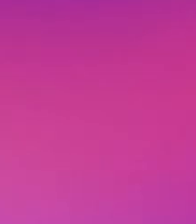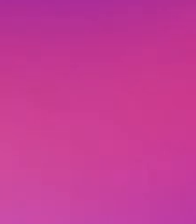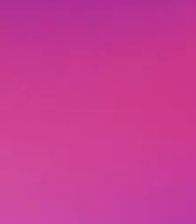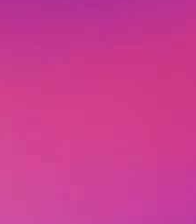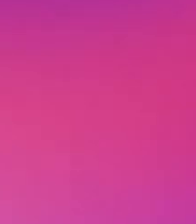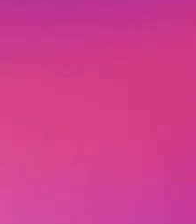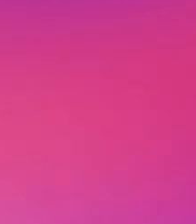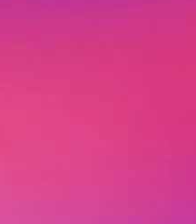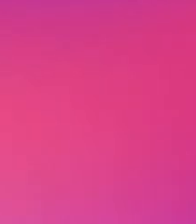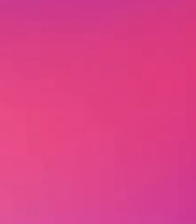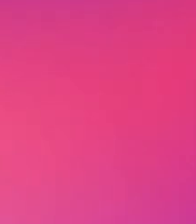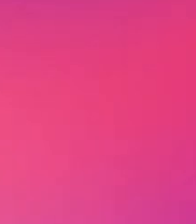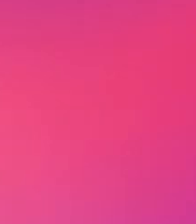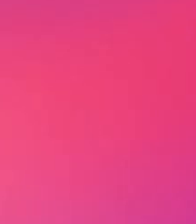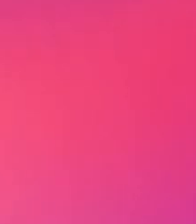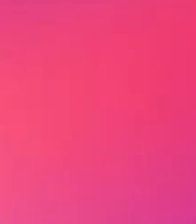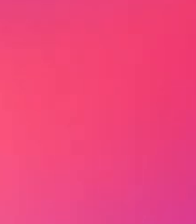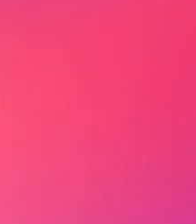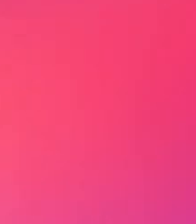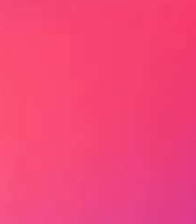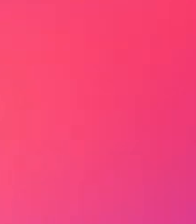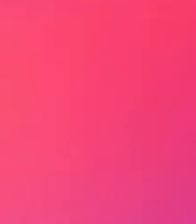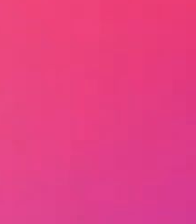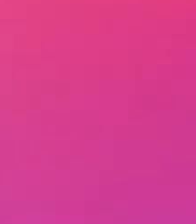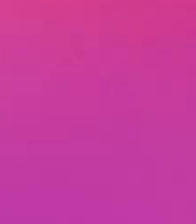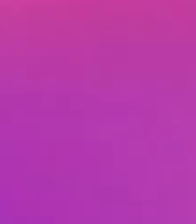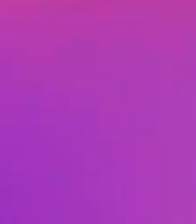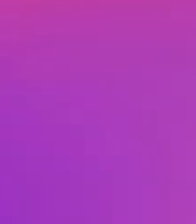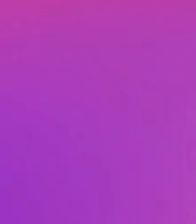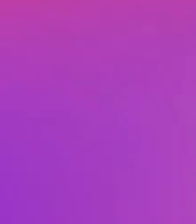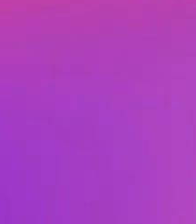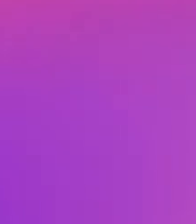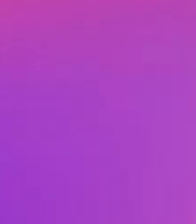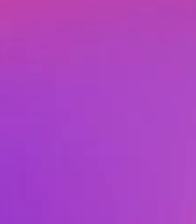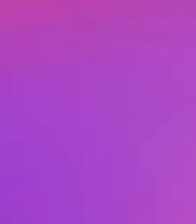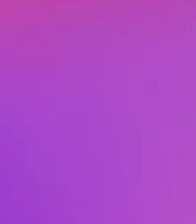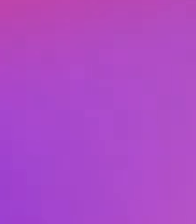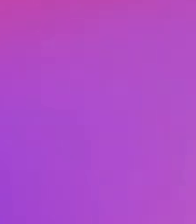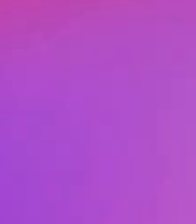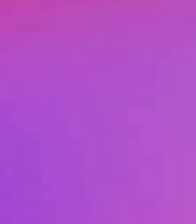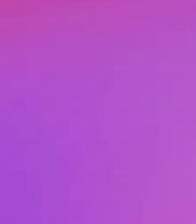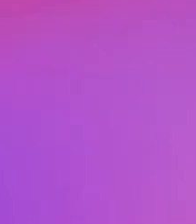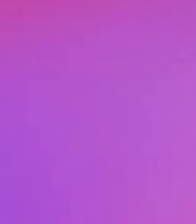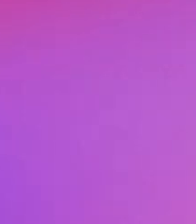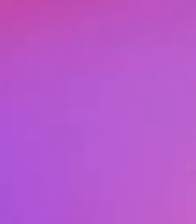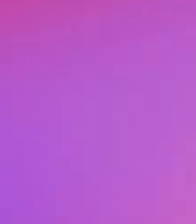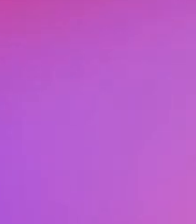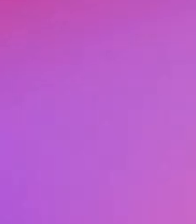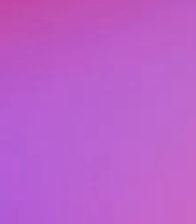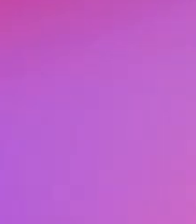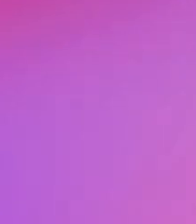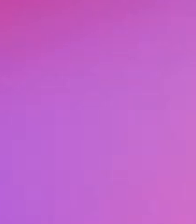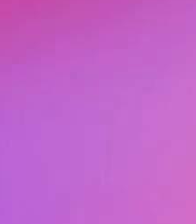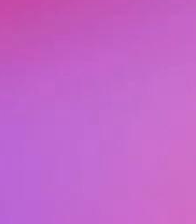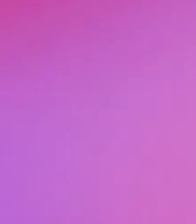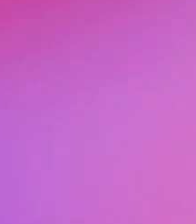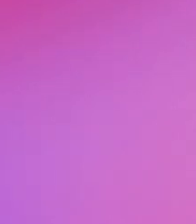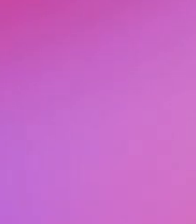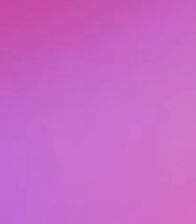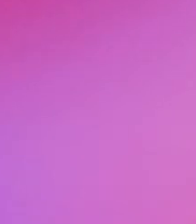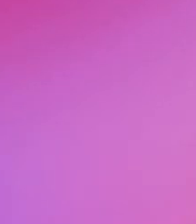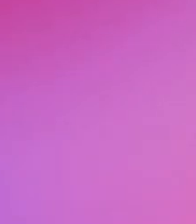.gov.mx. Y recuerda que también cuentas con el sitio aprendeencasa.cep.gov